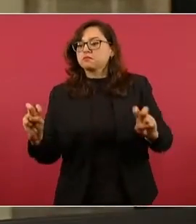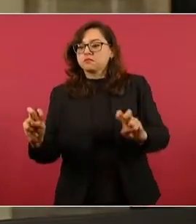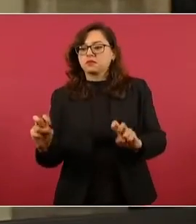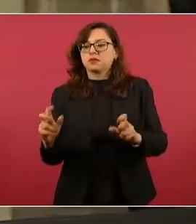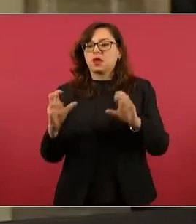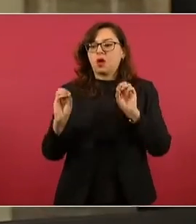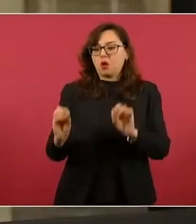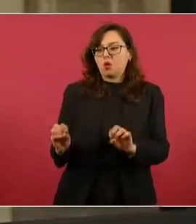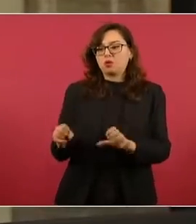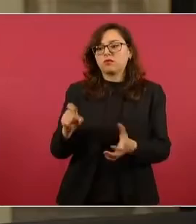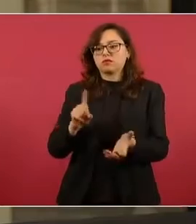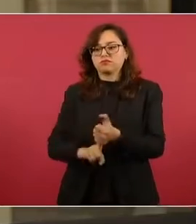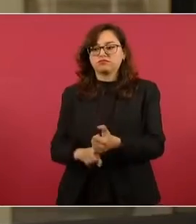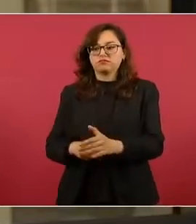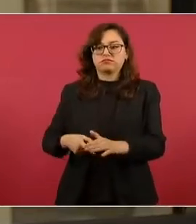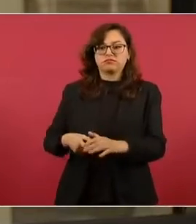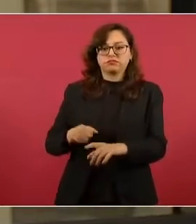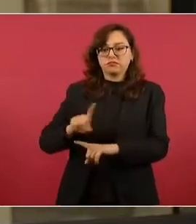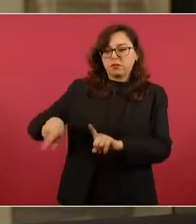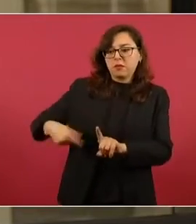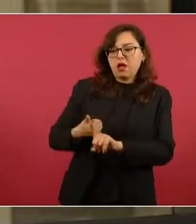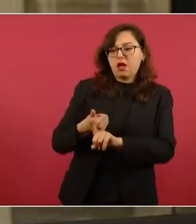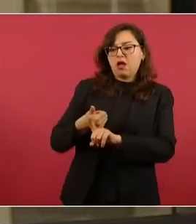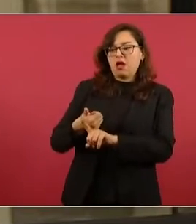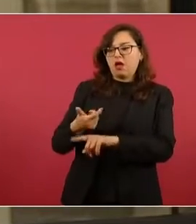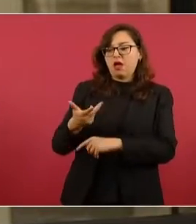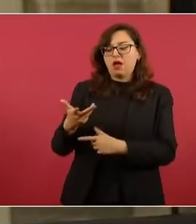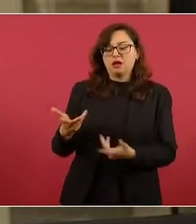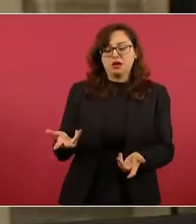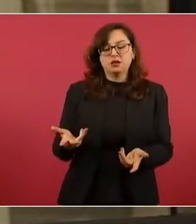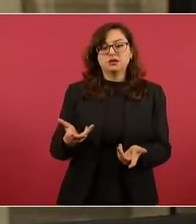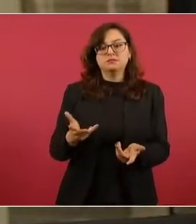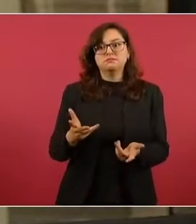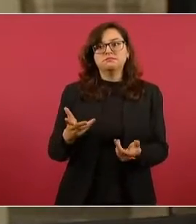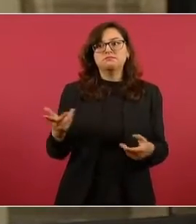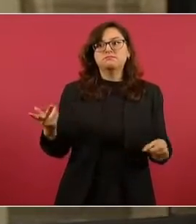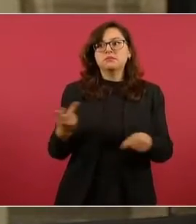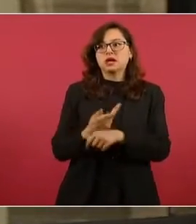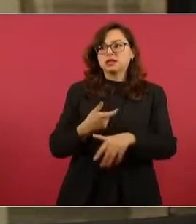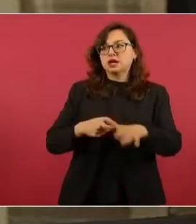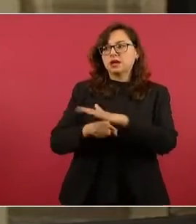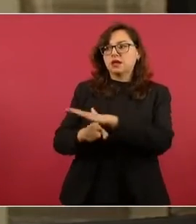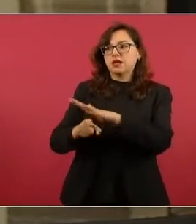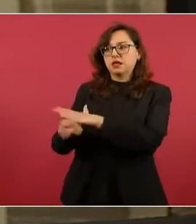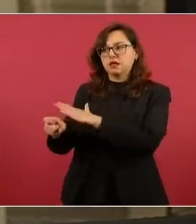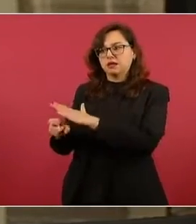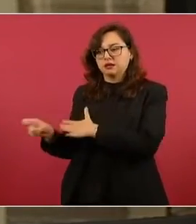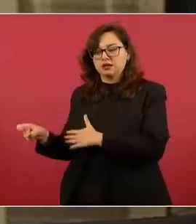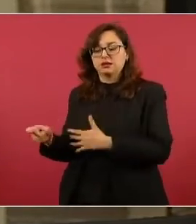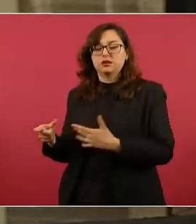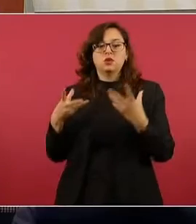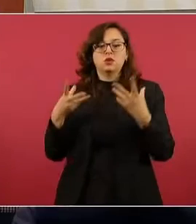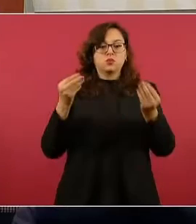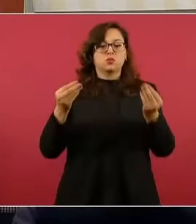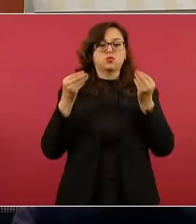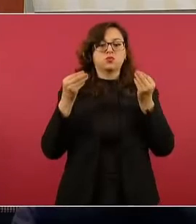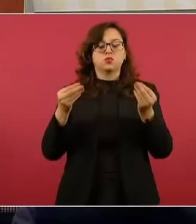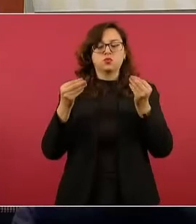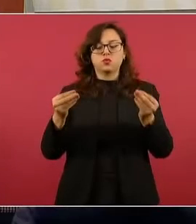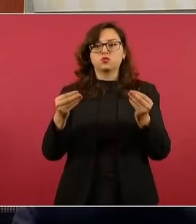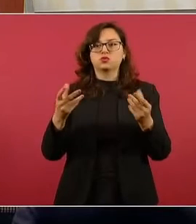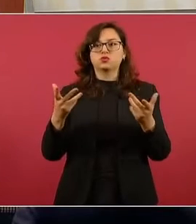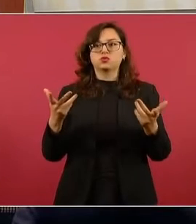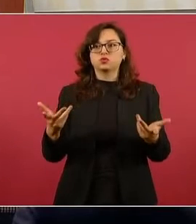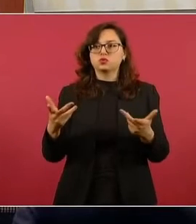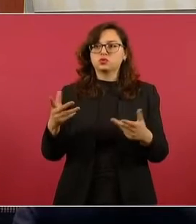detrás y que tienen amarrado al Poder Judicial. En muchos estados, de hecho, se les conoce de burla como el poder familiar.